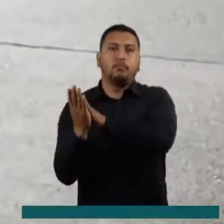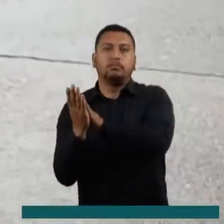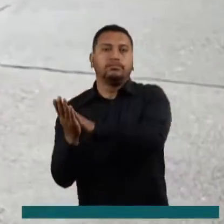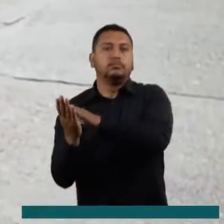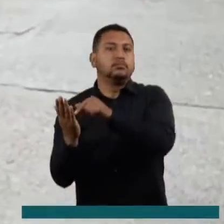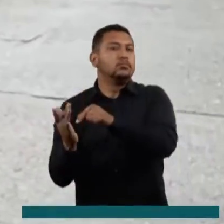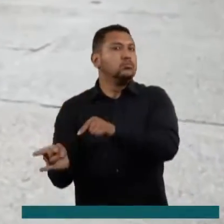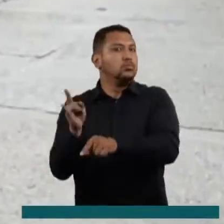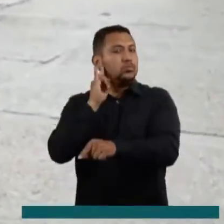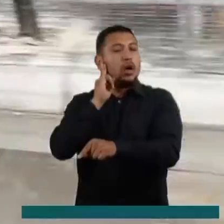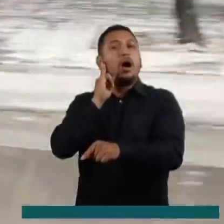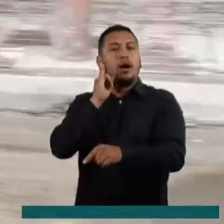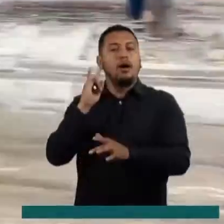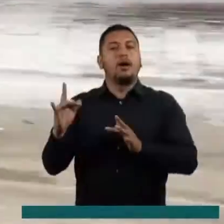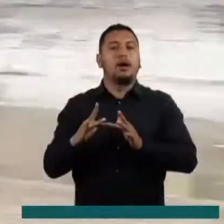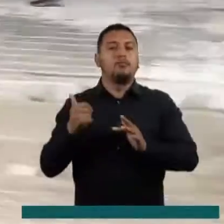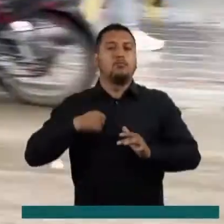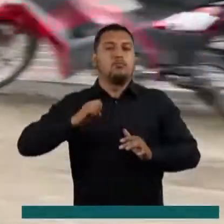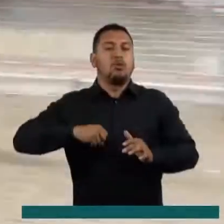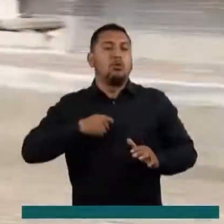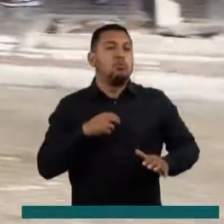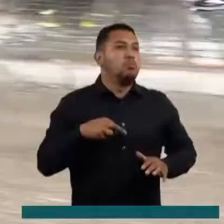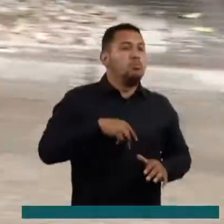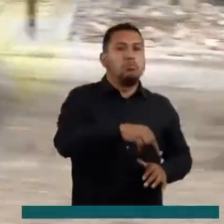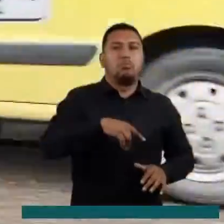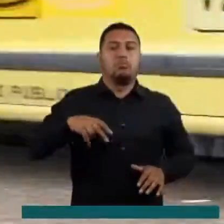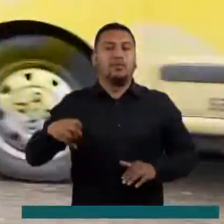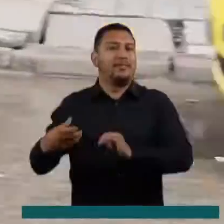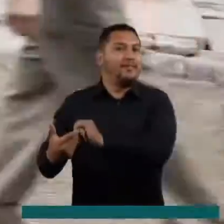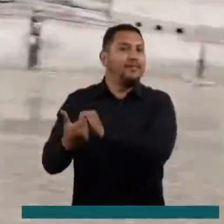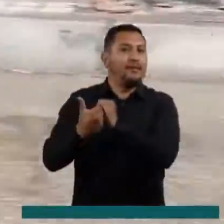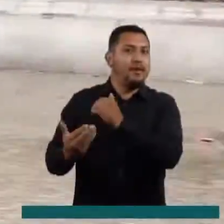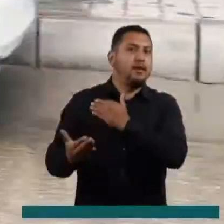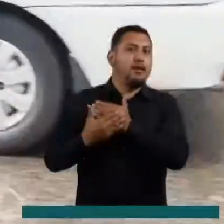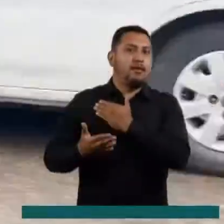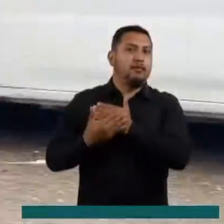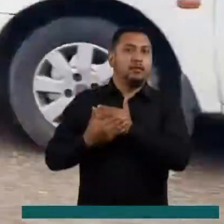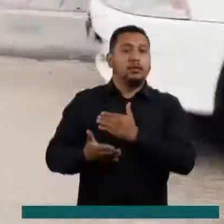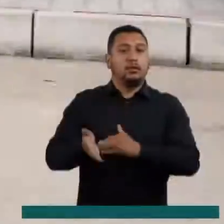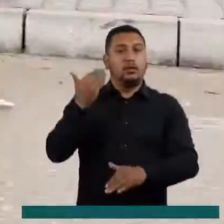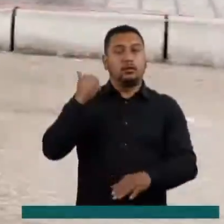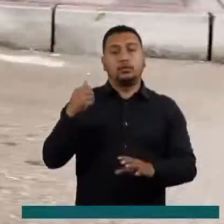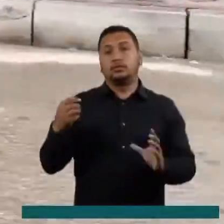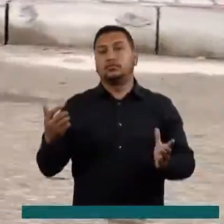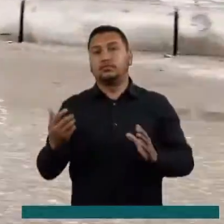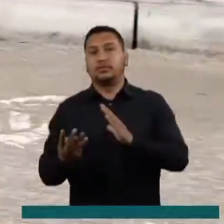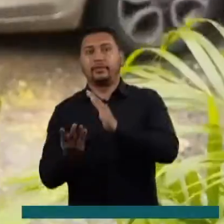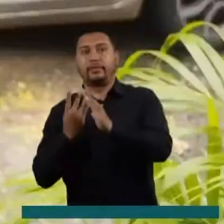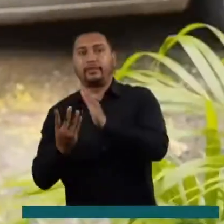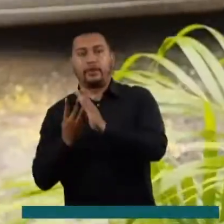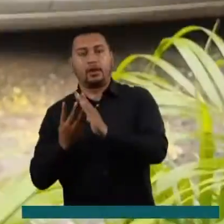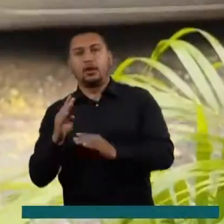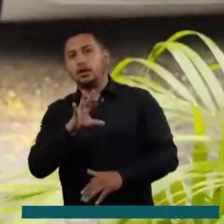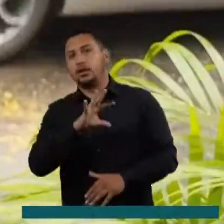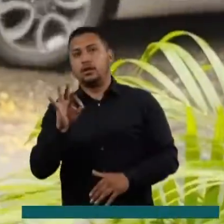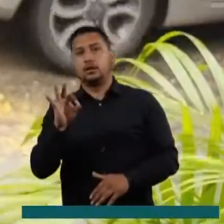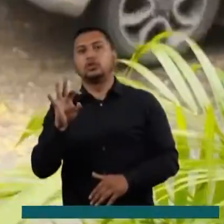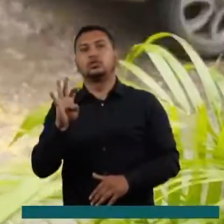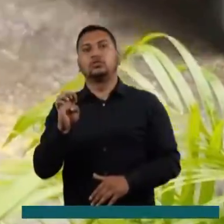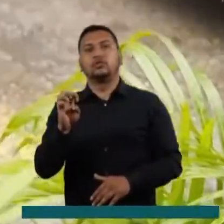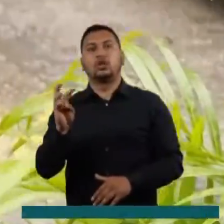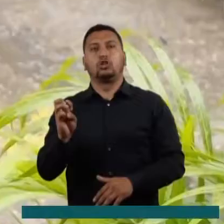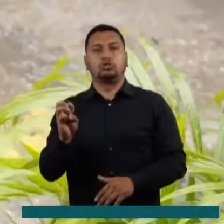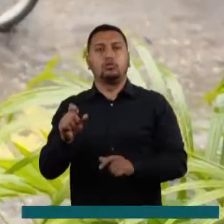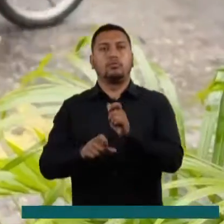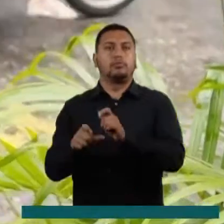aliado estratégico para esta población, que según el registro del DANE en el 2020, la cifra era de 3.598